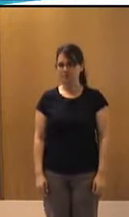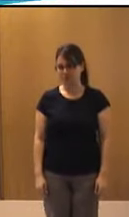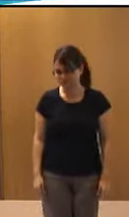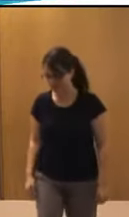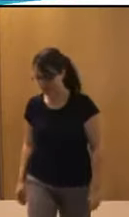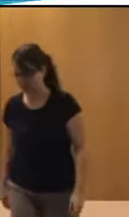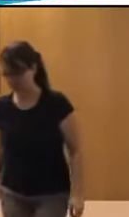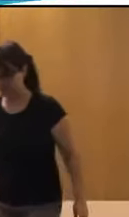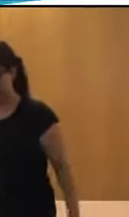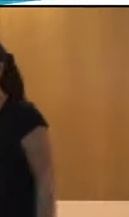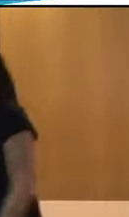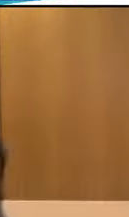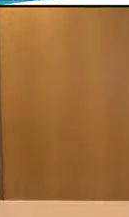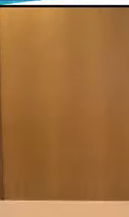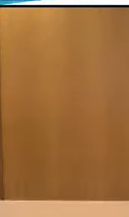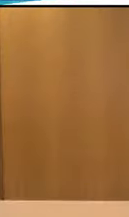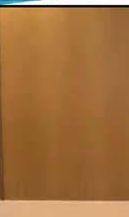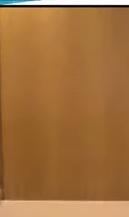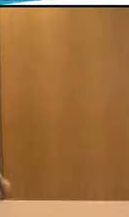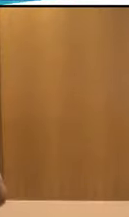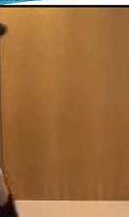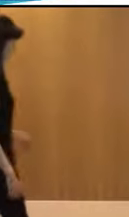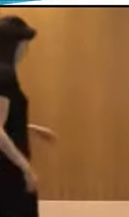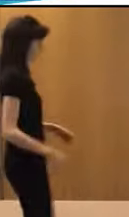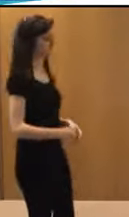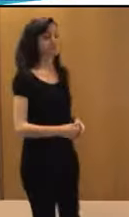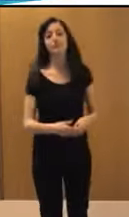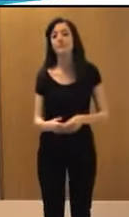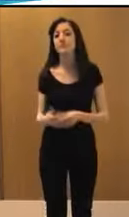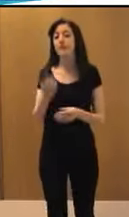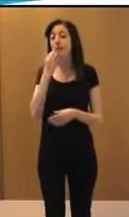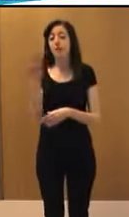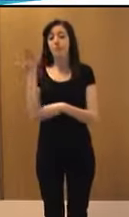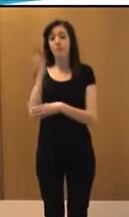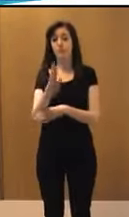Recomendaciones de acceso en videojuegos y ejemplos de avances en el diseño,